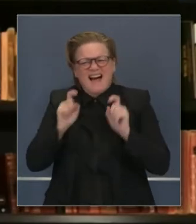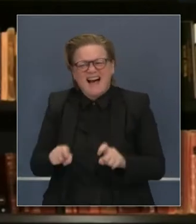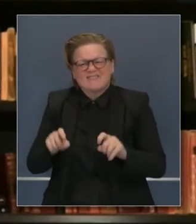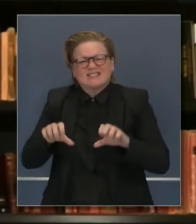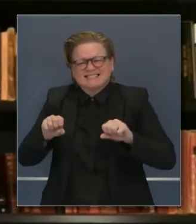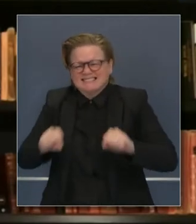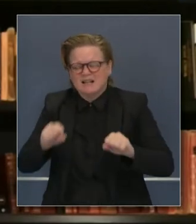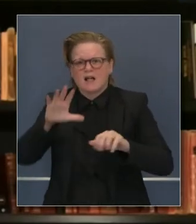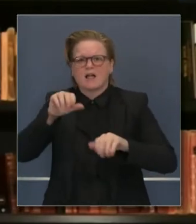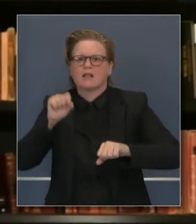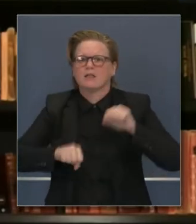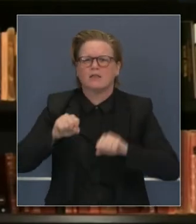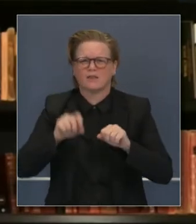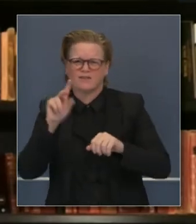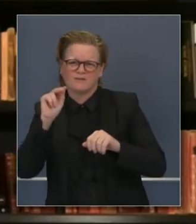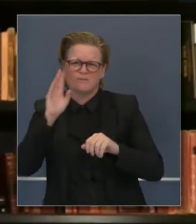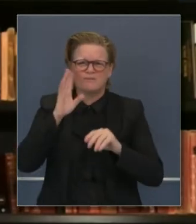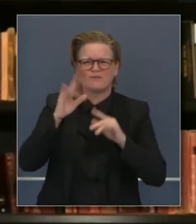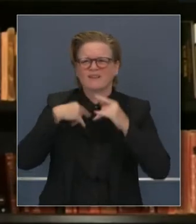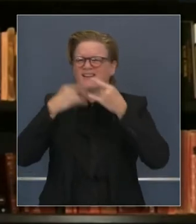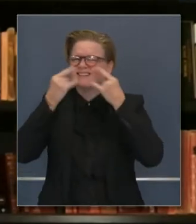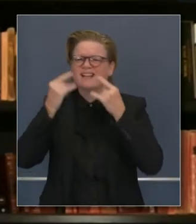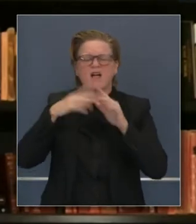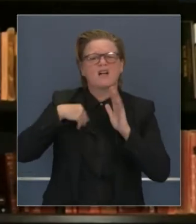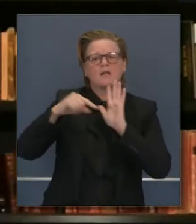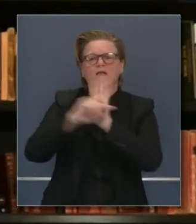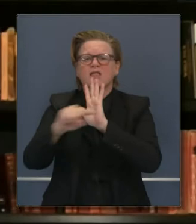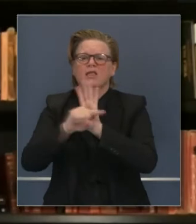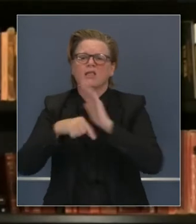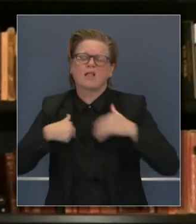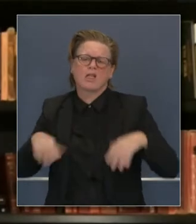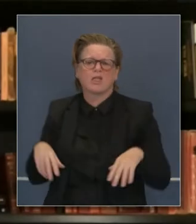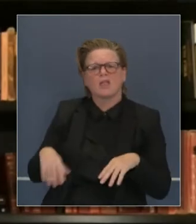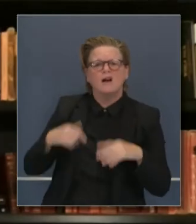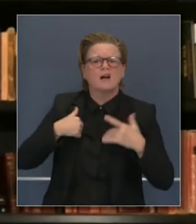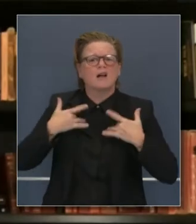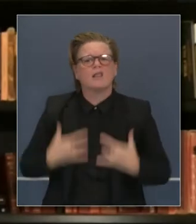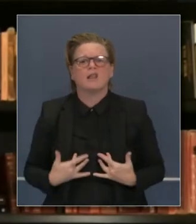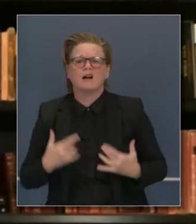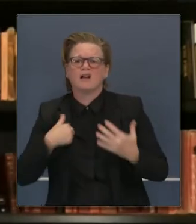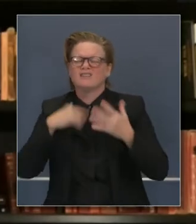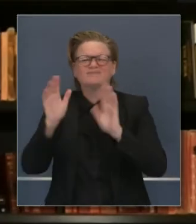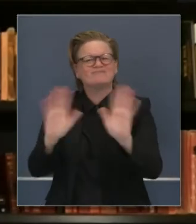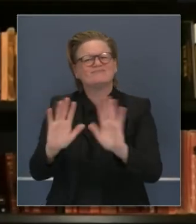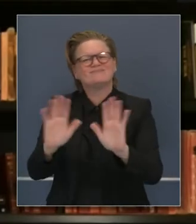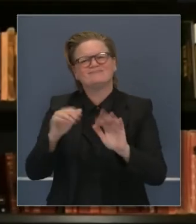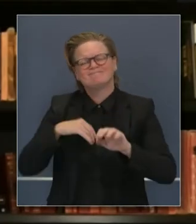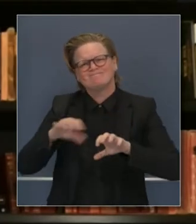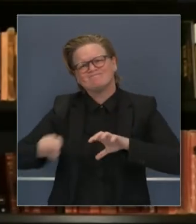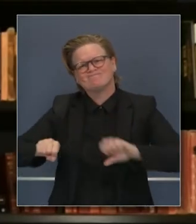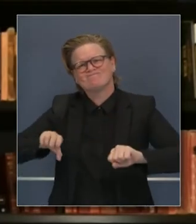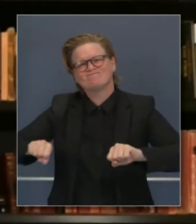dudas, su escepticismo, su cinesismo, apartar su ideología, su política.